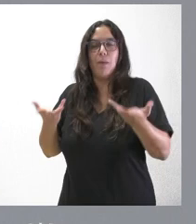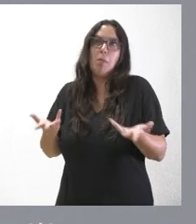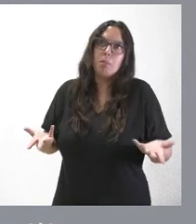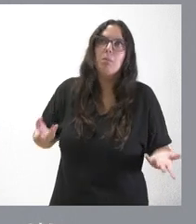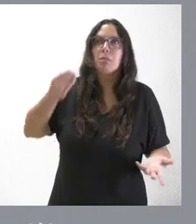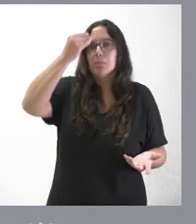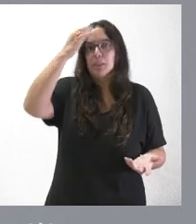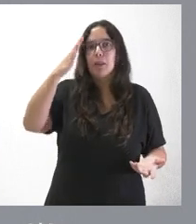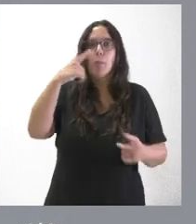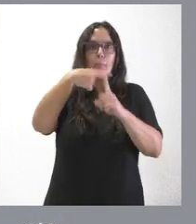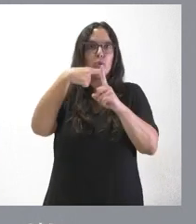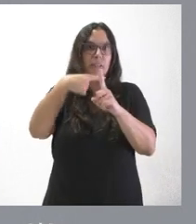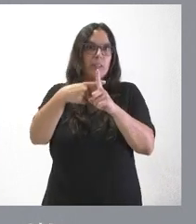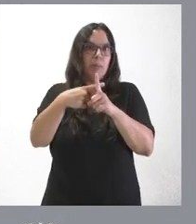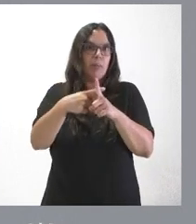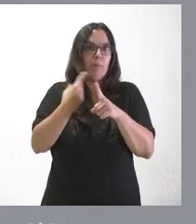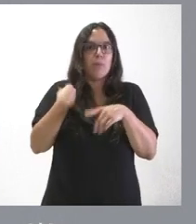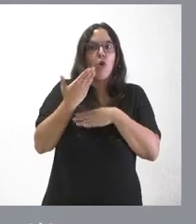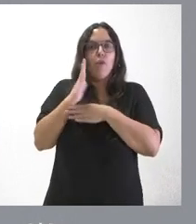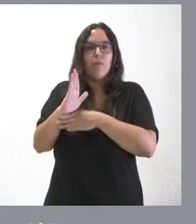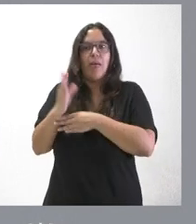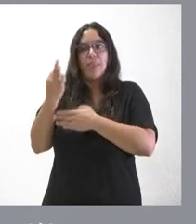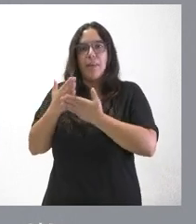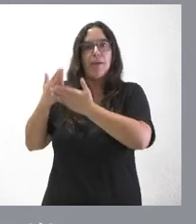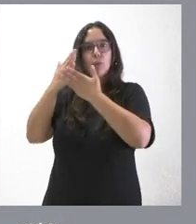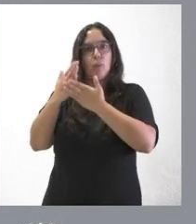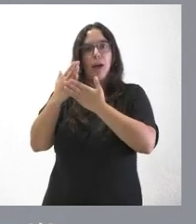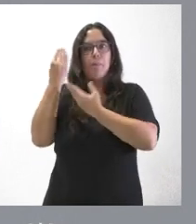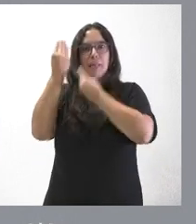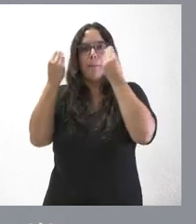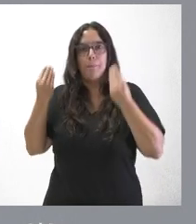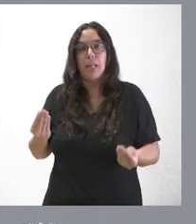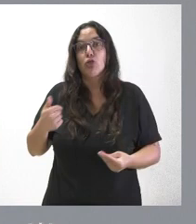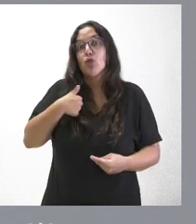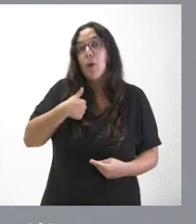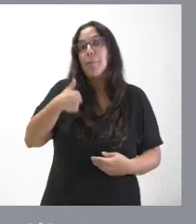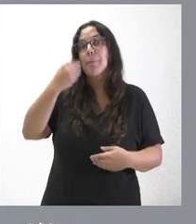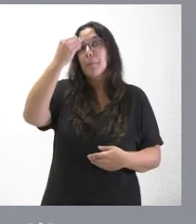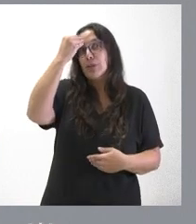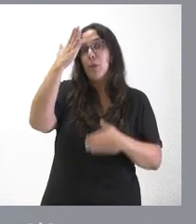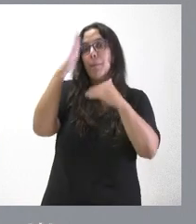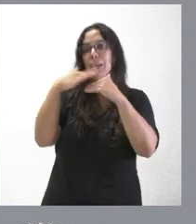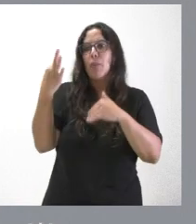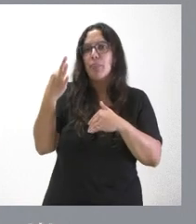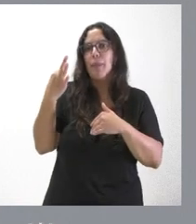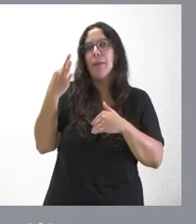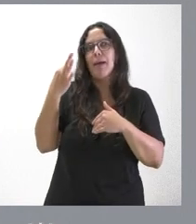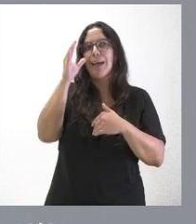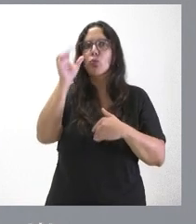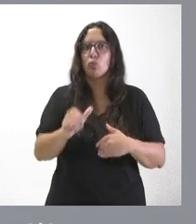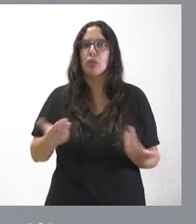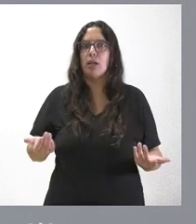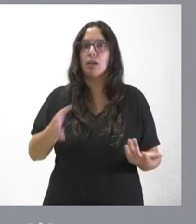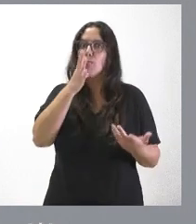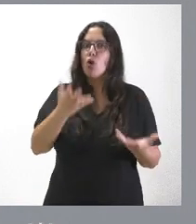que es positivo la oferta que se ha planteado. Tiene que ser analizada y considerada. Yo, al menos, me parece que tiene que escucharse a quien la plantea porque lo hace con